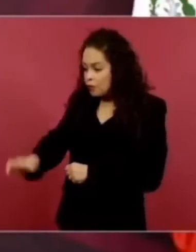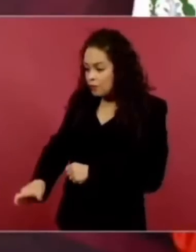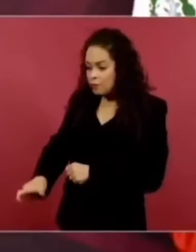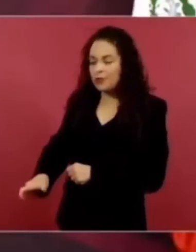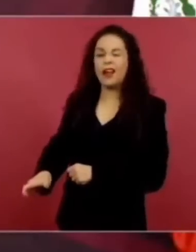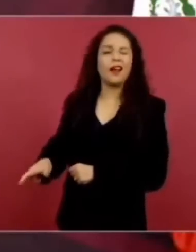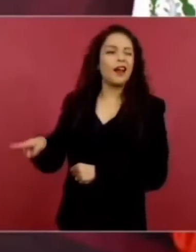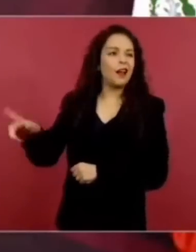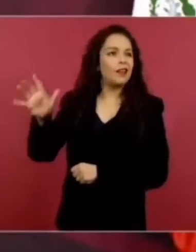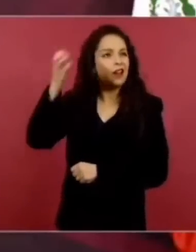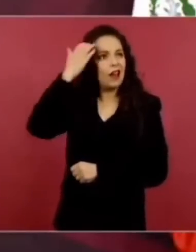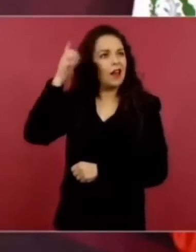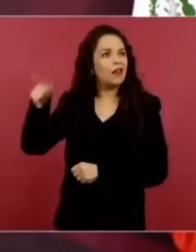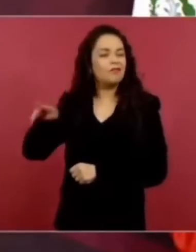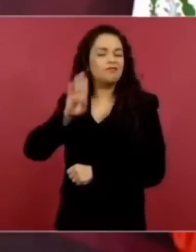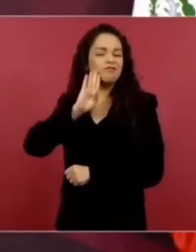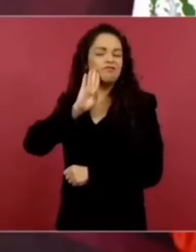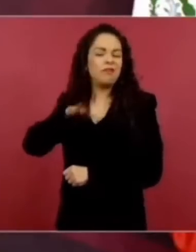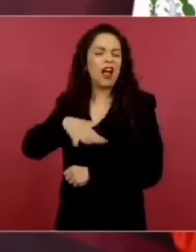Lo que